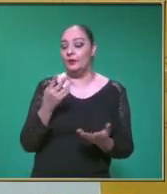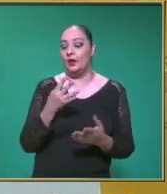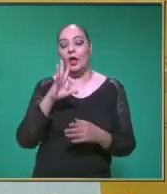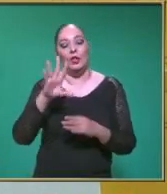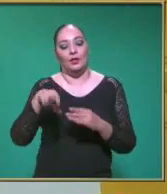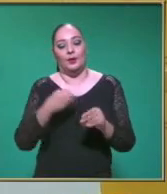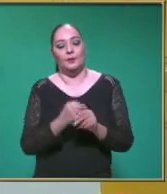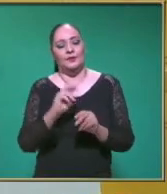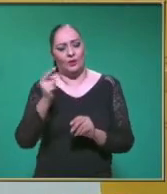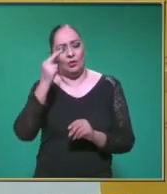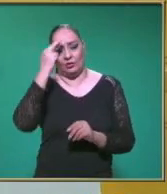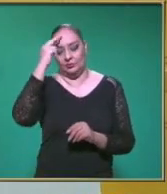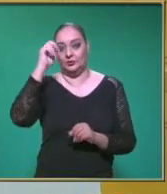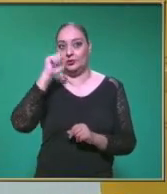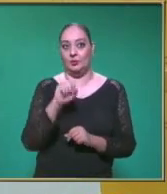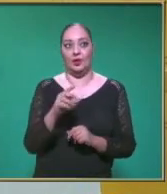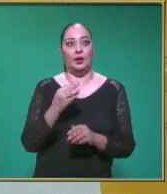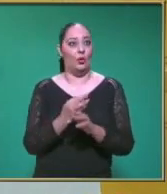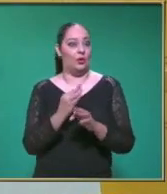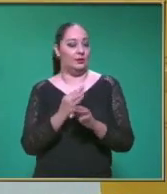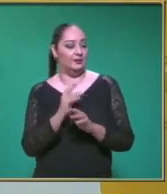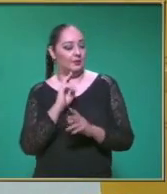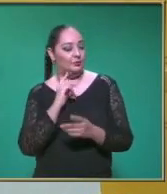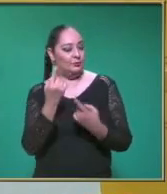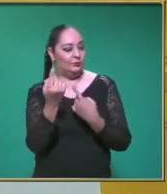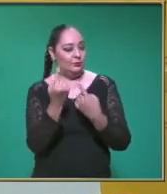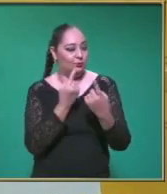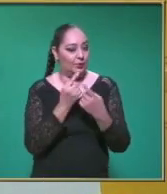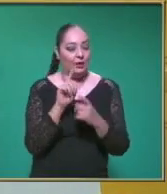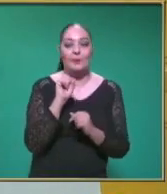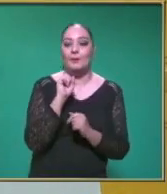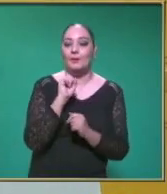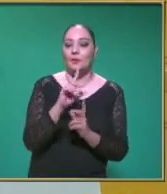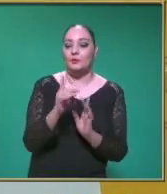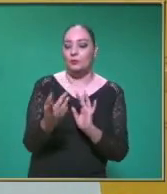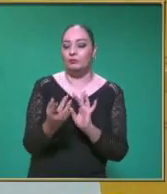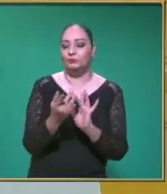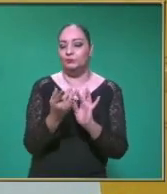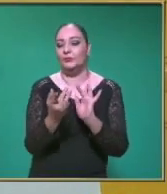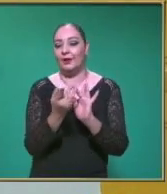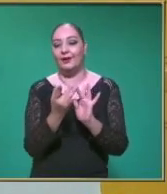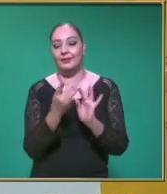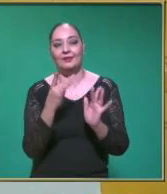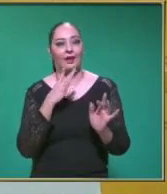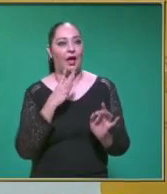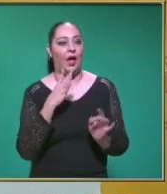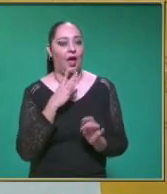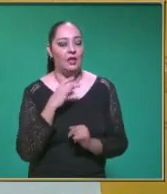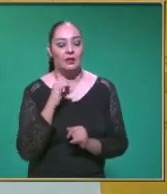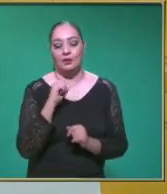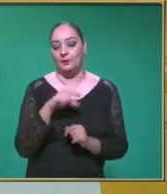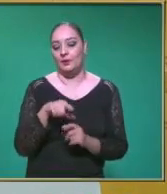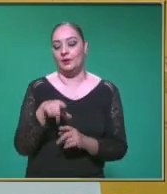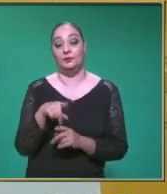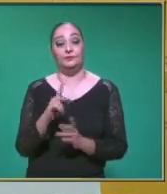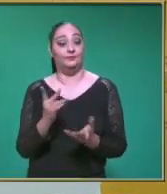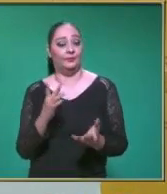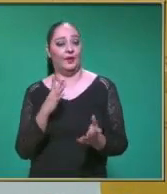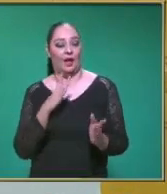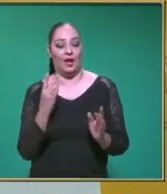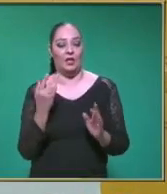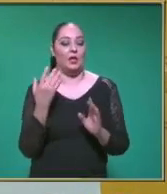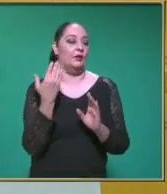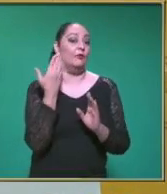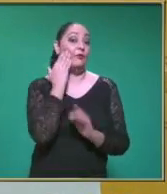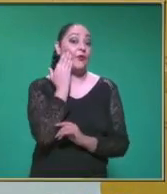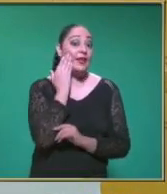recordarles Maestra Que también estamos Haciendo la interacción A través de las De las redes Tanto en las plataformas Como YouTube